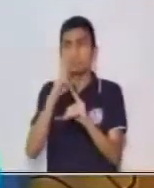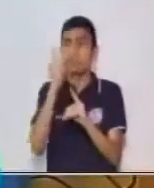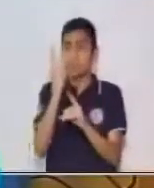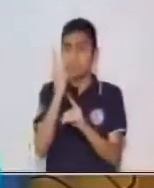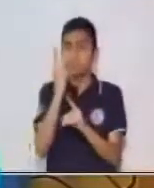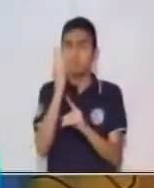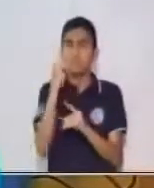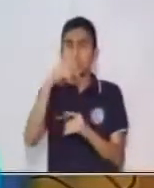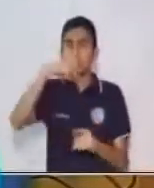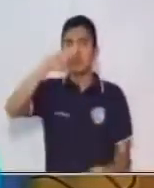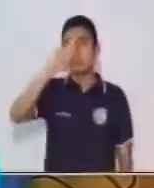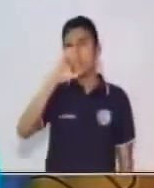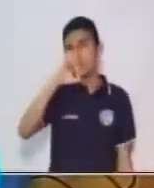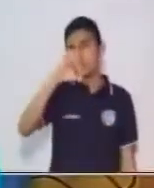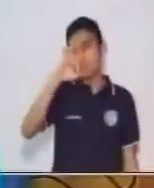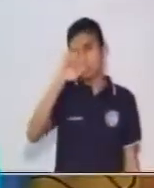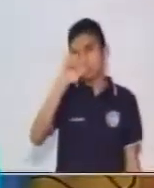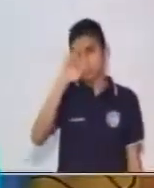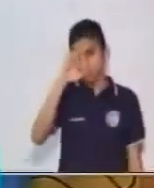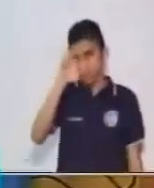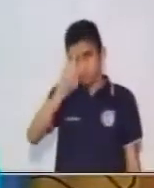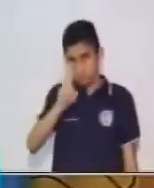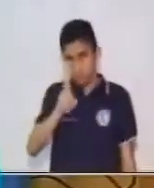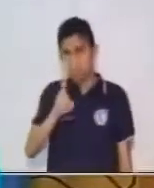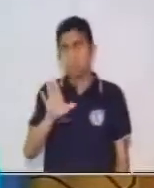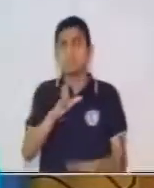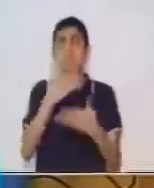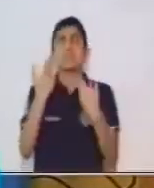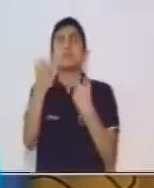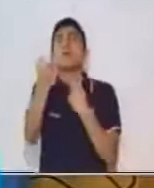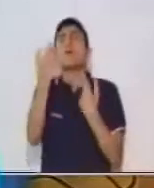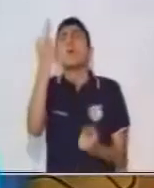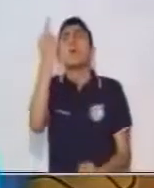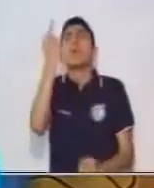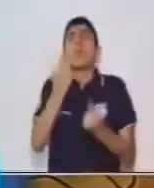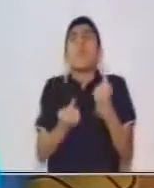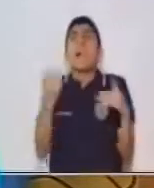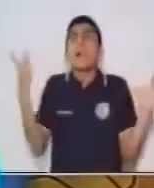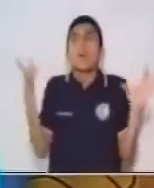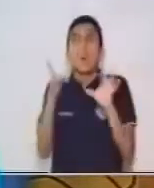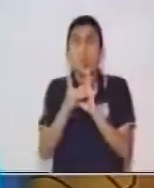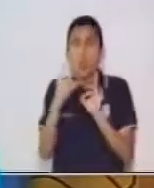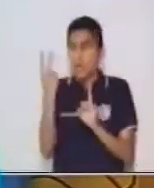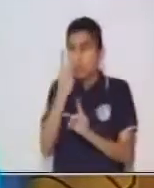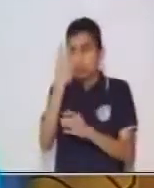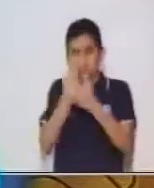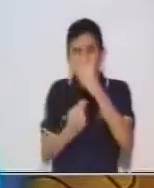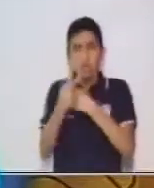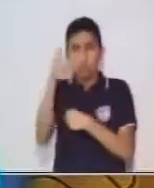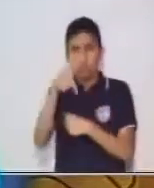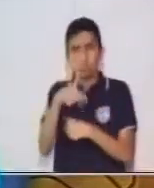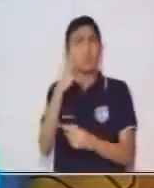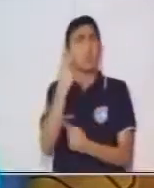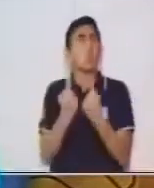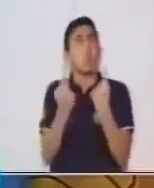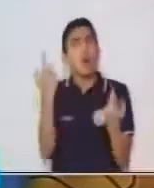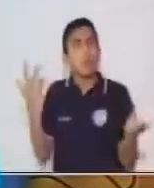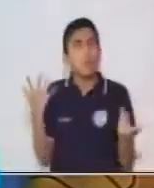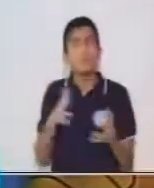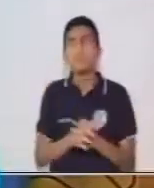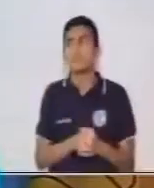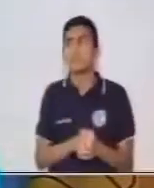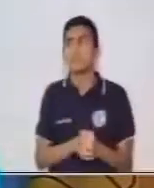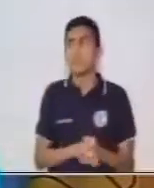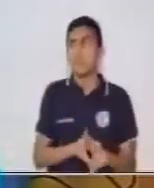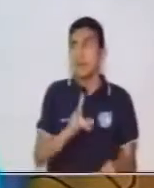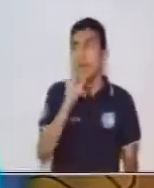proposiciones. Entonces, ¿cuál es la que unifica estas dos proposiciones? es